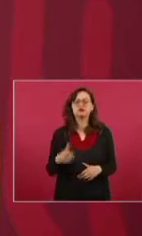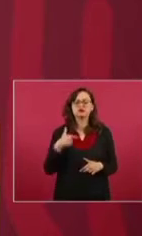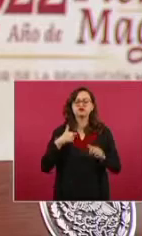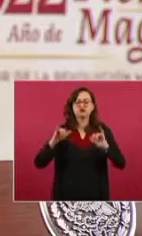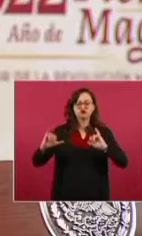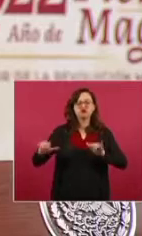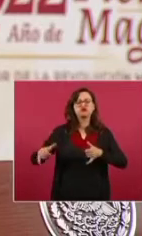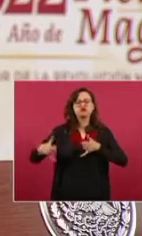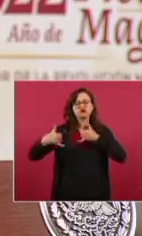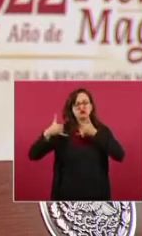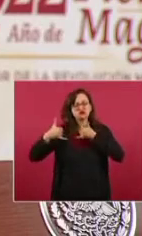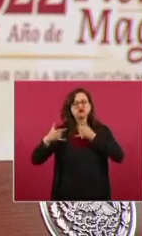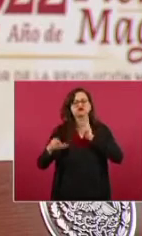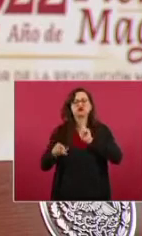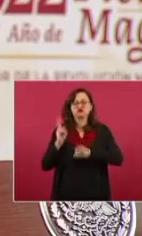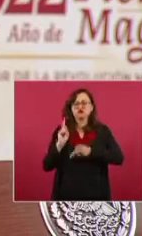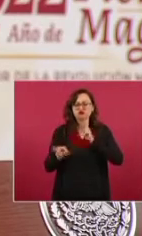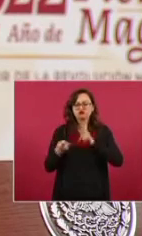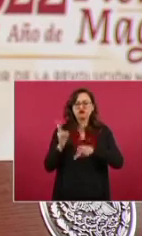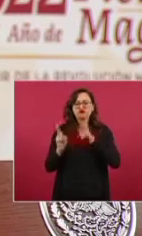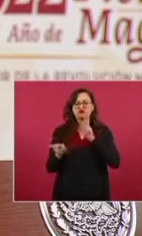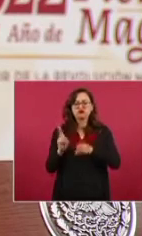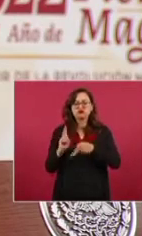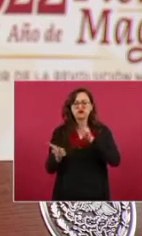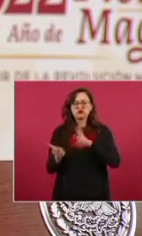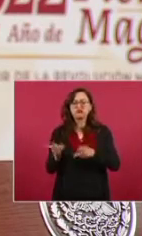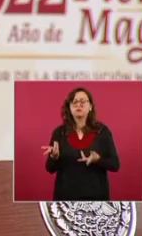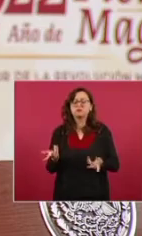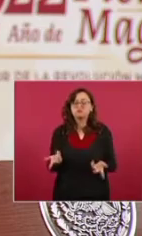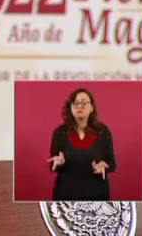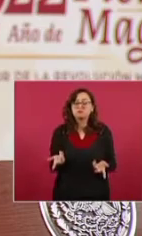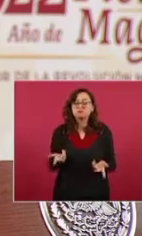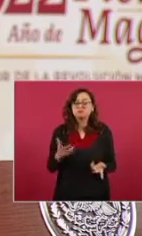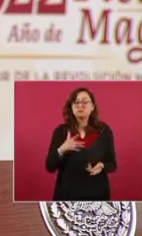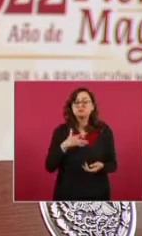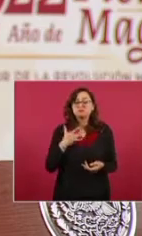y yo sí estoy de acuerdo que él